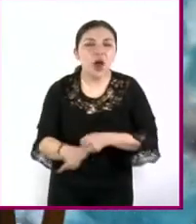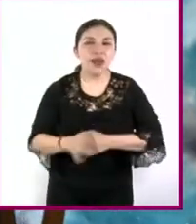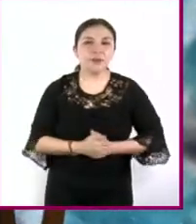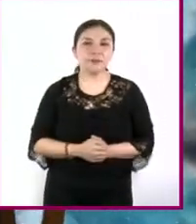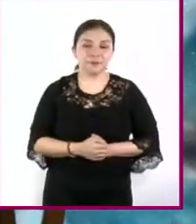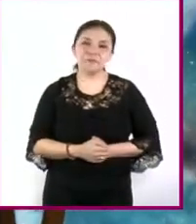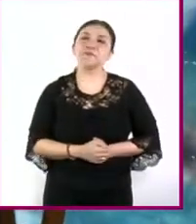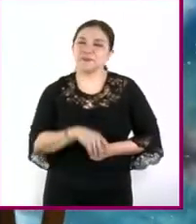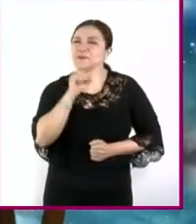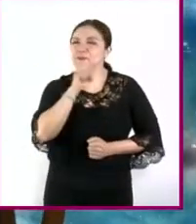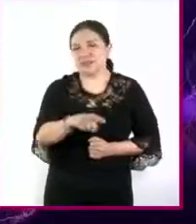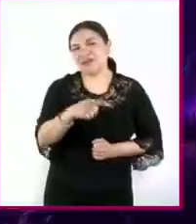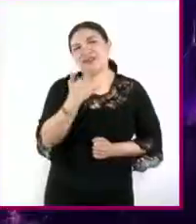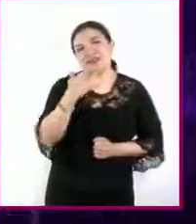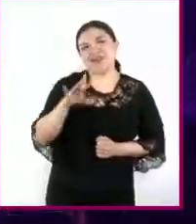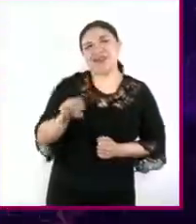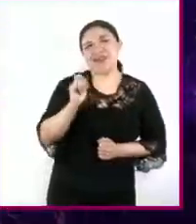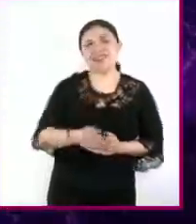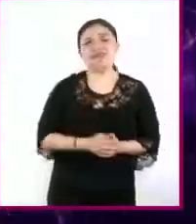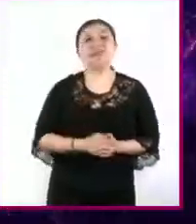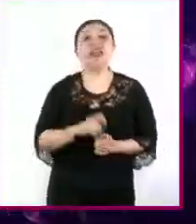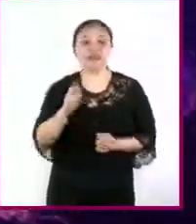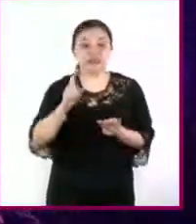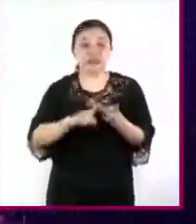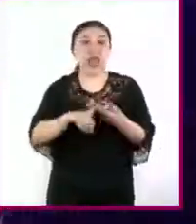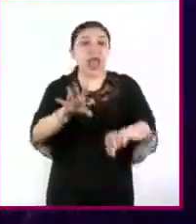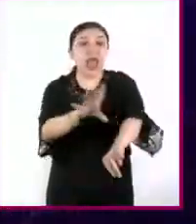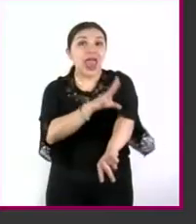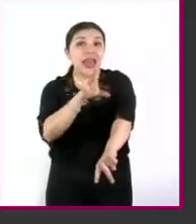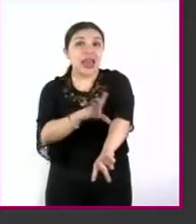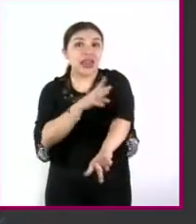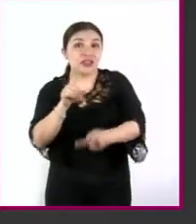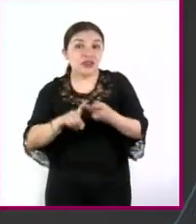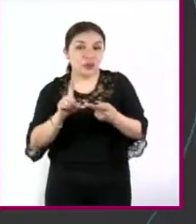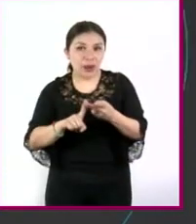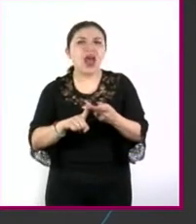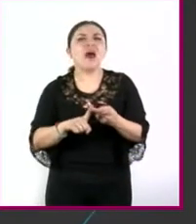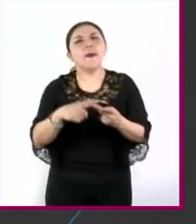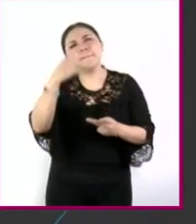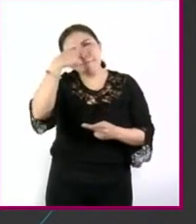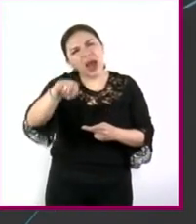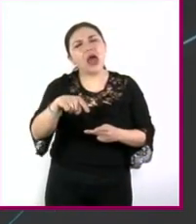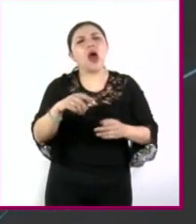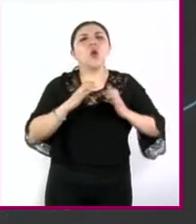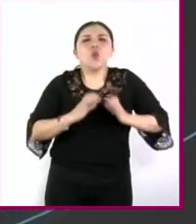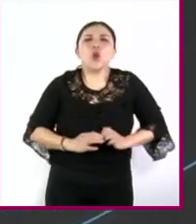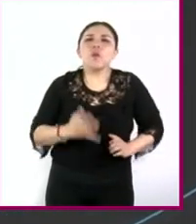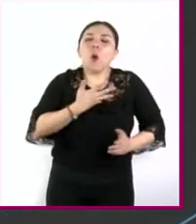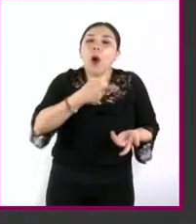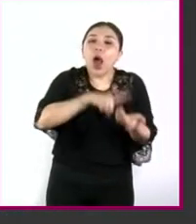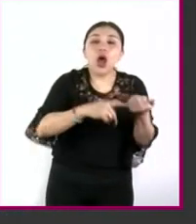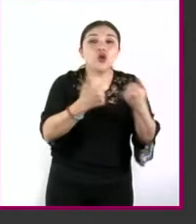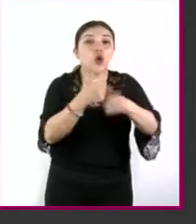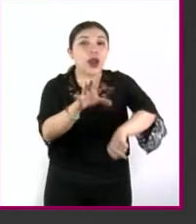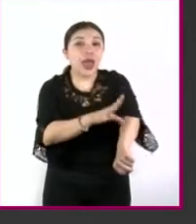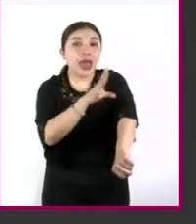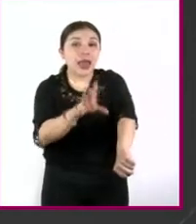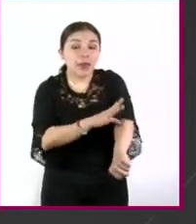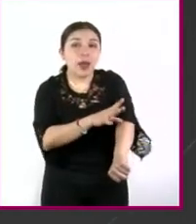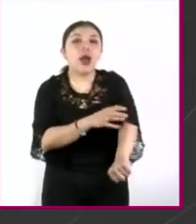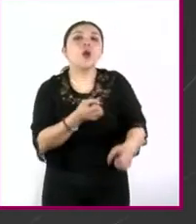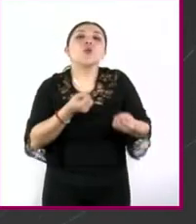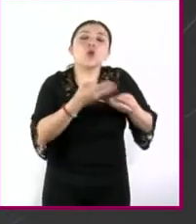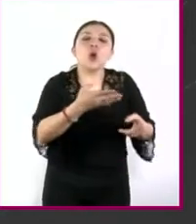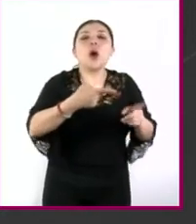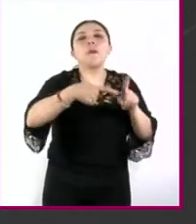También está fácil, Memo Es la fuerza electromagnética y afecta a los cuerpos cargados eléctricamente con carga